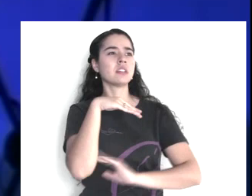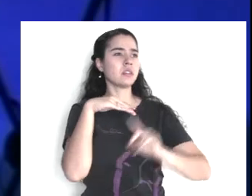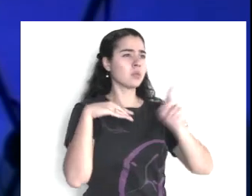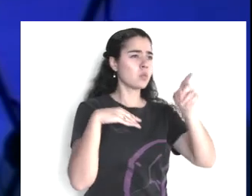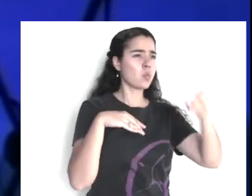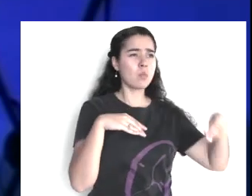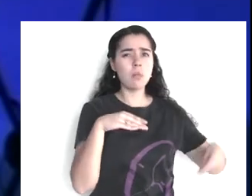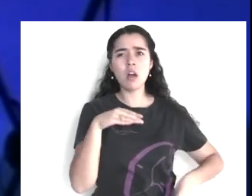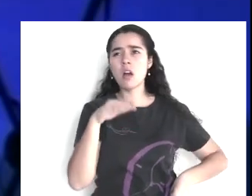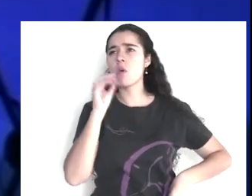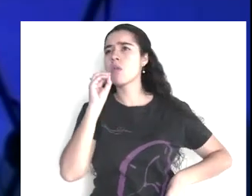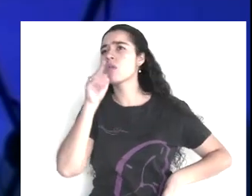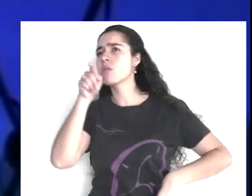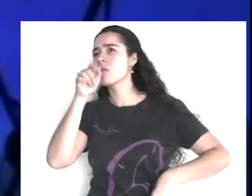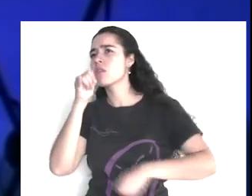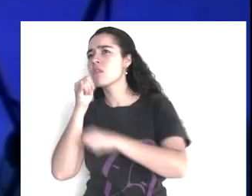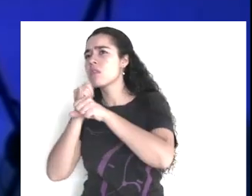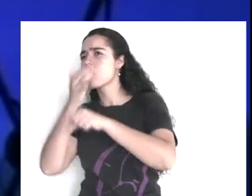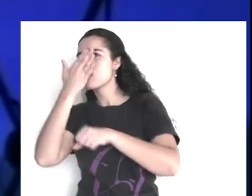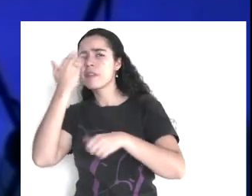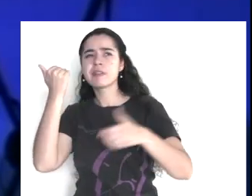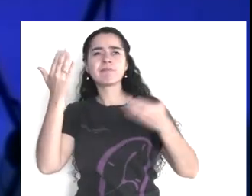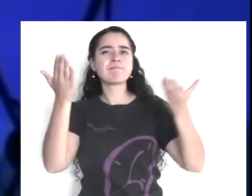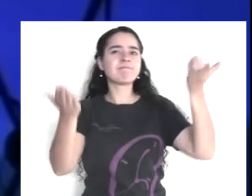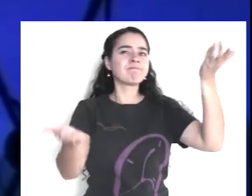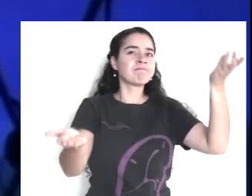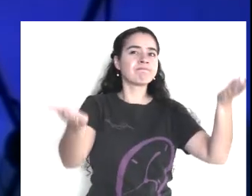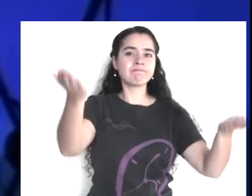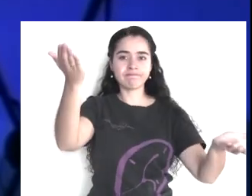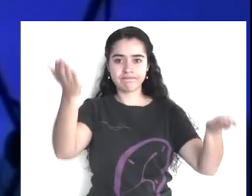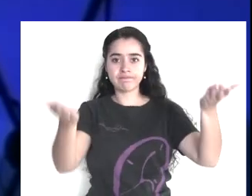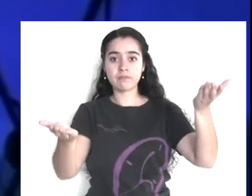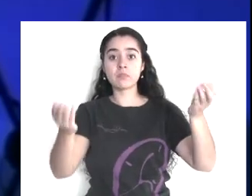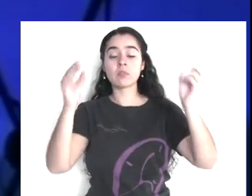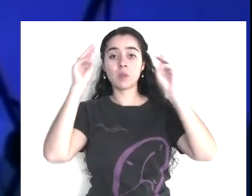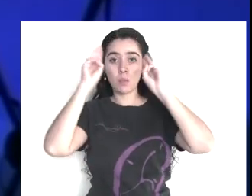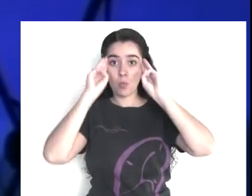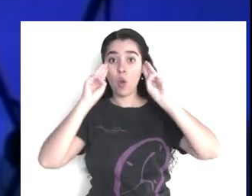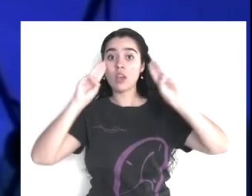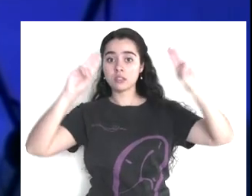culpable, o inocente, cierto, fíjense lo que está haciendo Moisés,